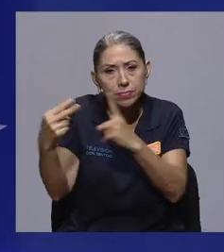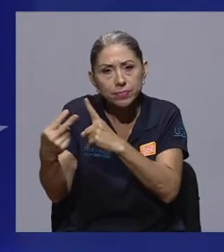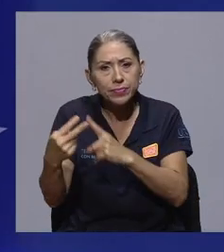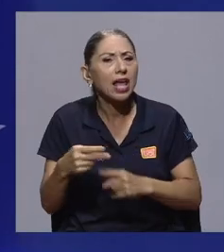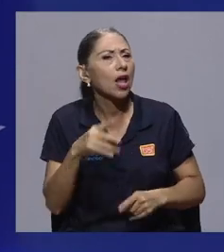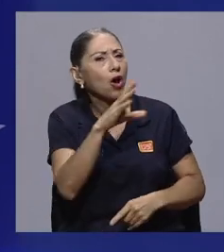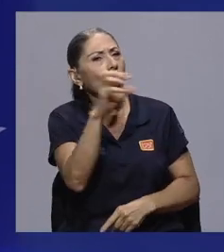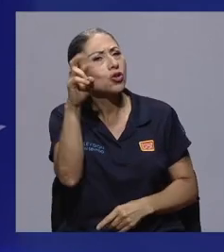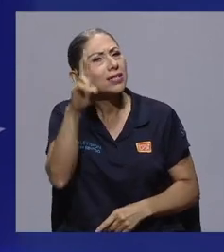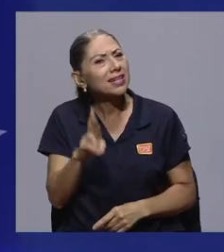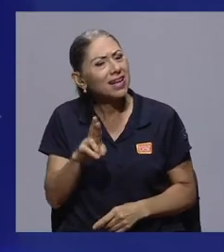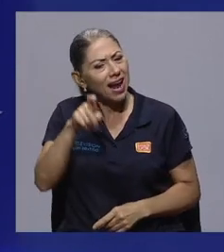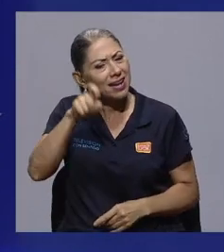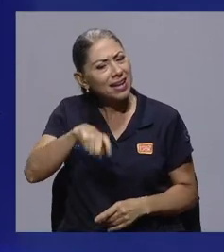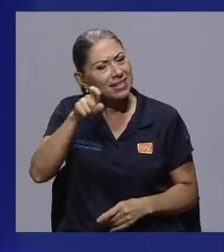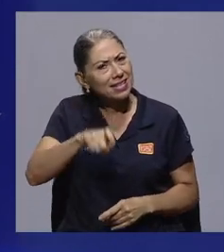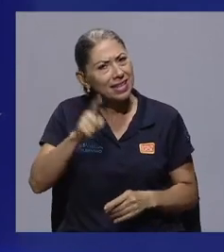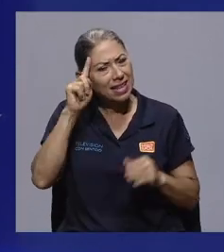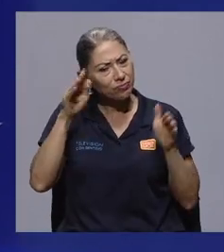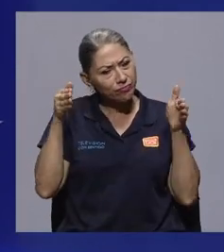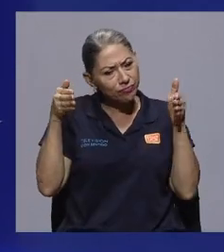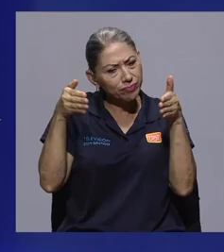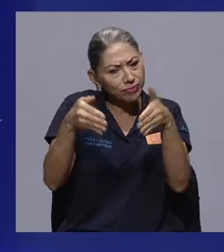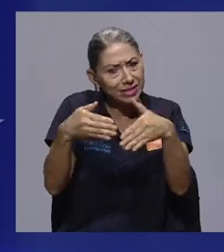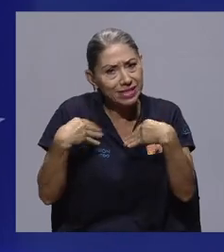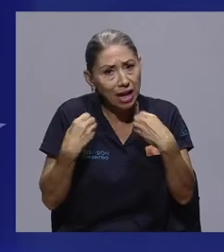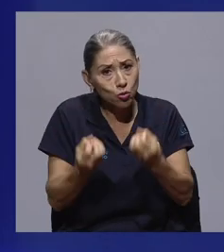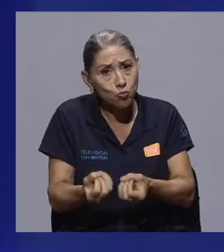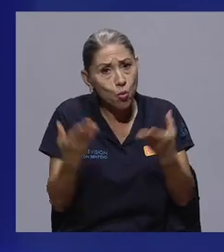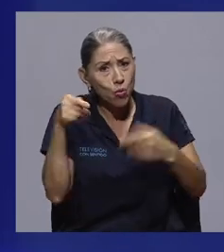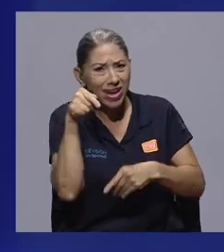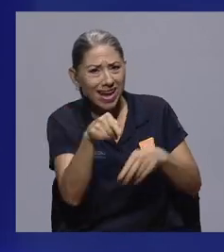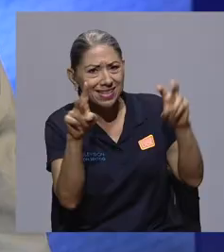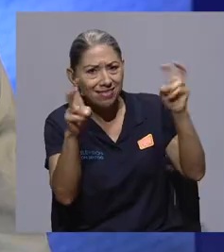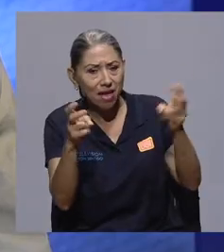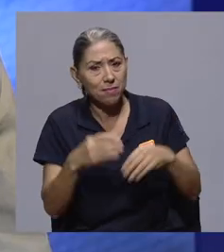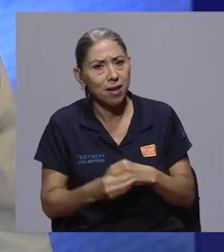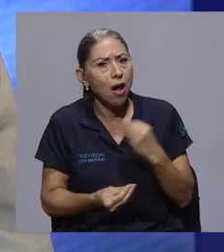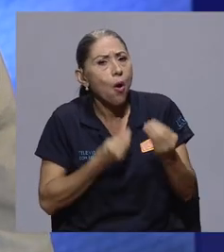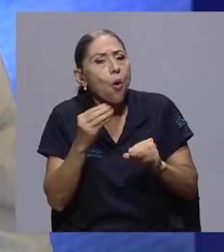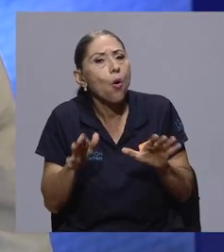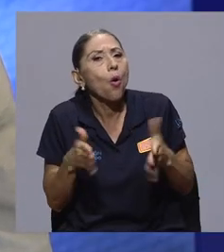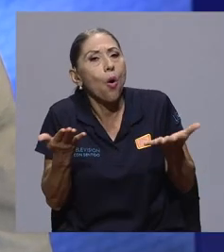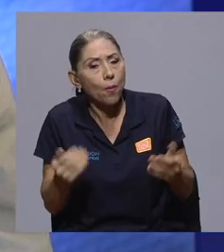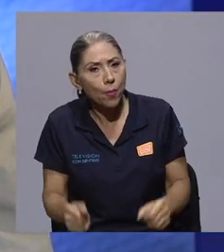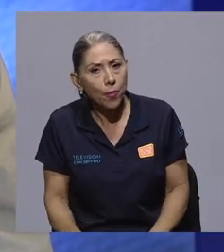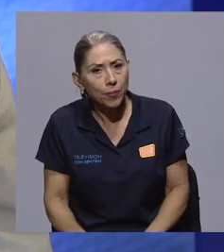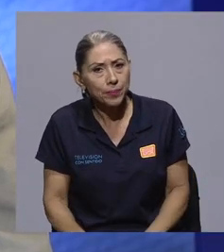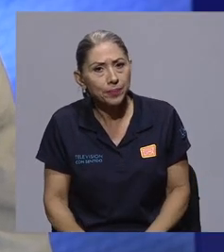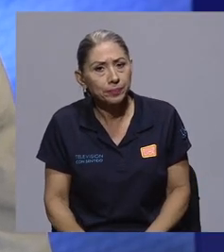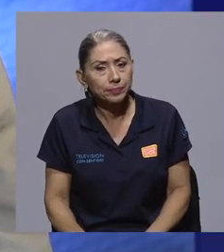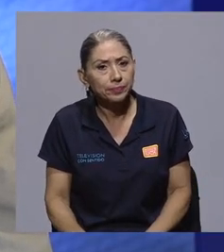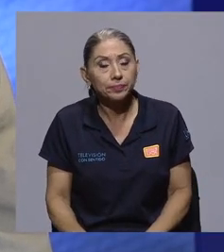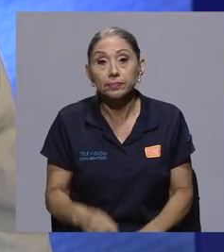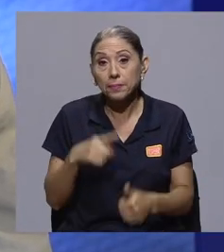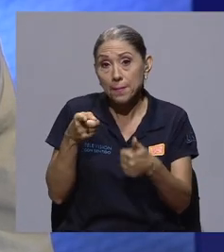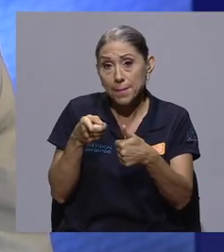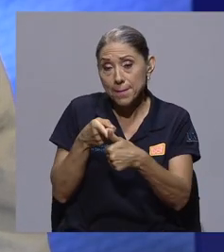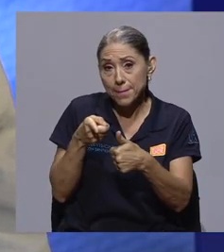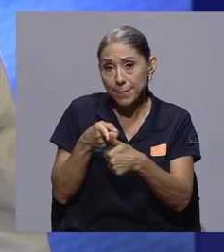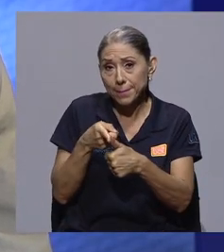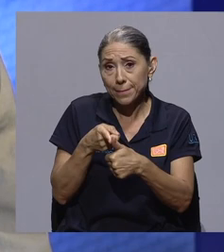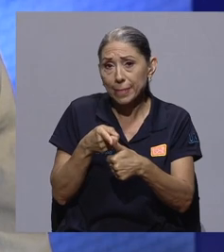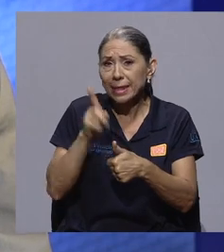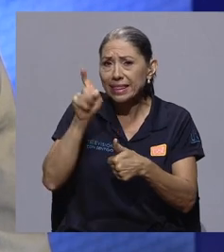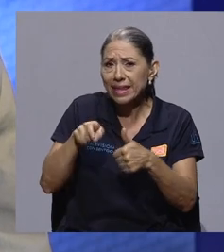toda esta discusión en el tema de salud pública? ¿Cómo podemos redireccionar el debate? Pues, lo primero es hacer un